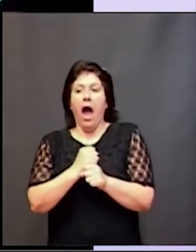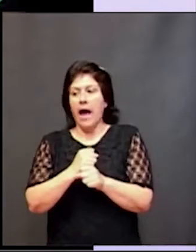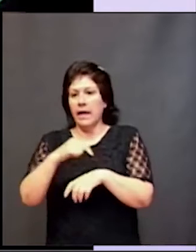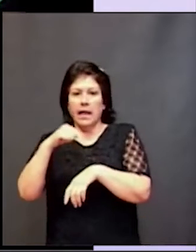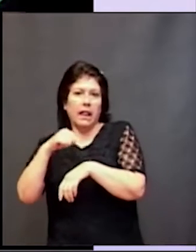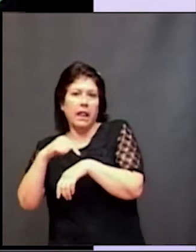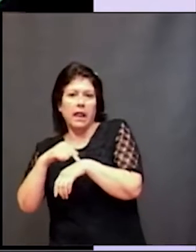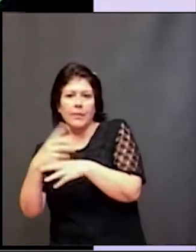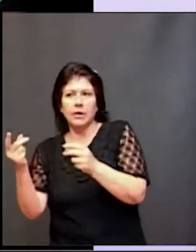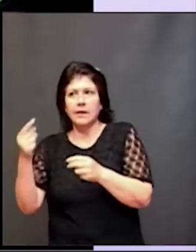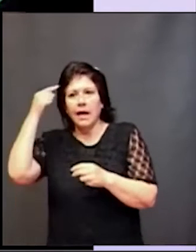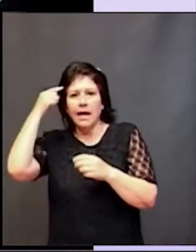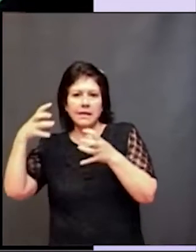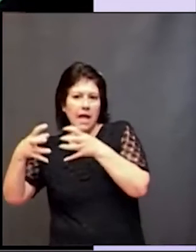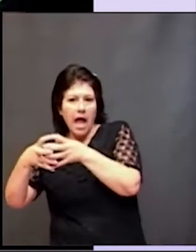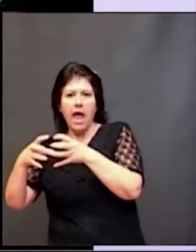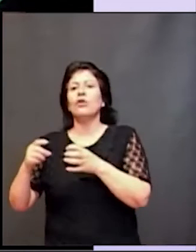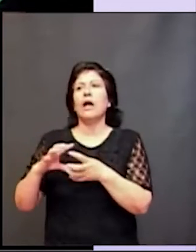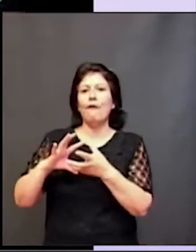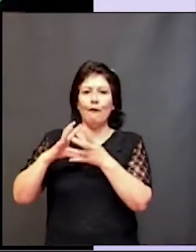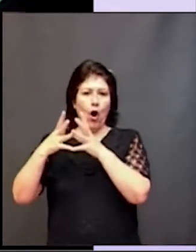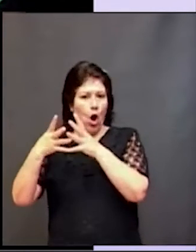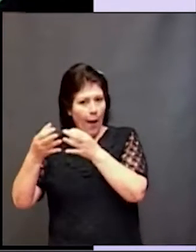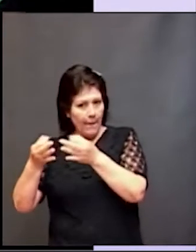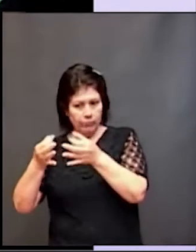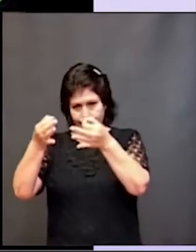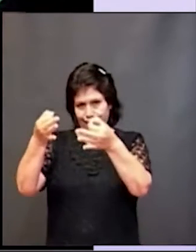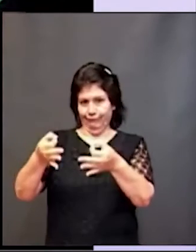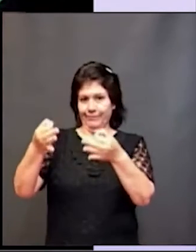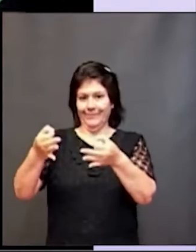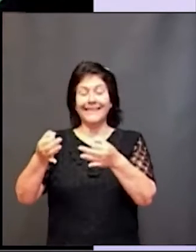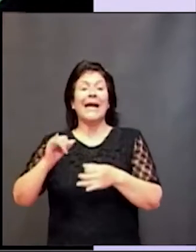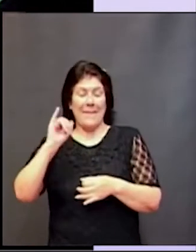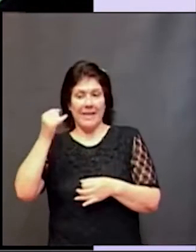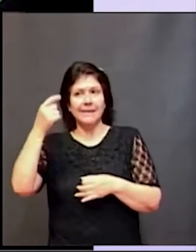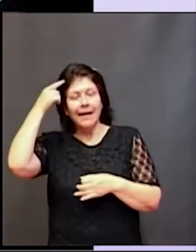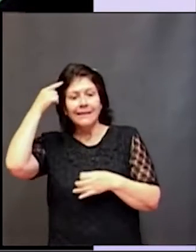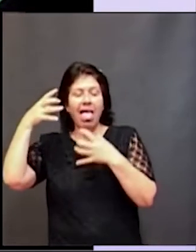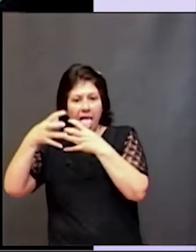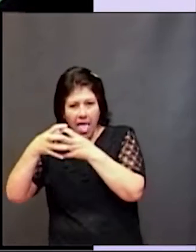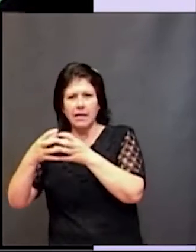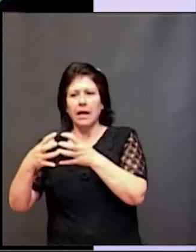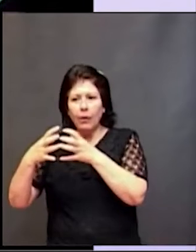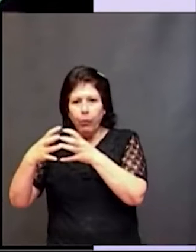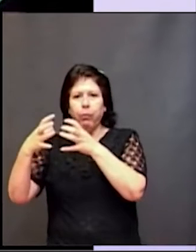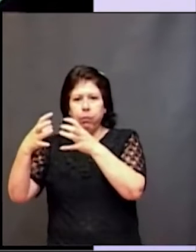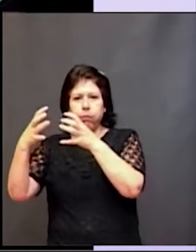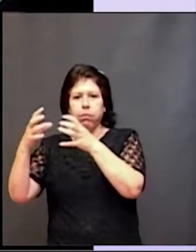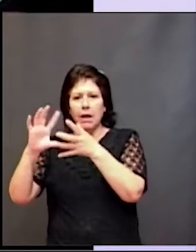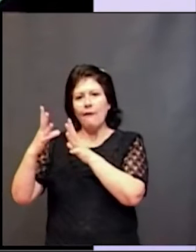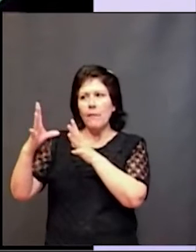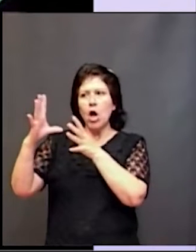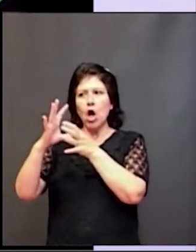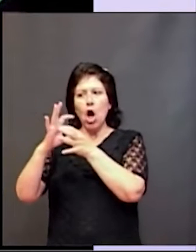tiempo en el cual el cerebro ya toma su forma estable pero si ese cerebro constantemente sigue creciendo en conexiones hasta el